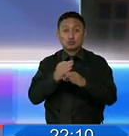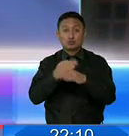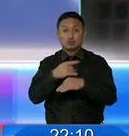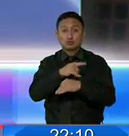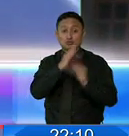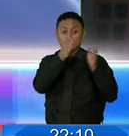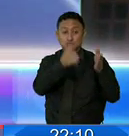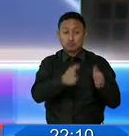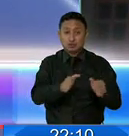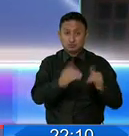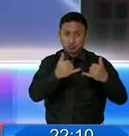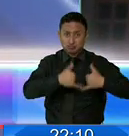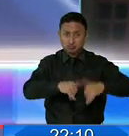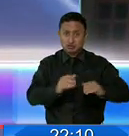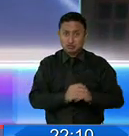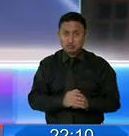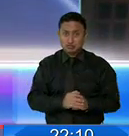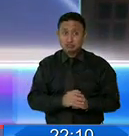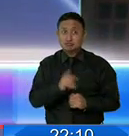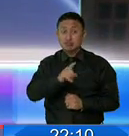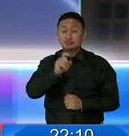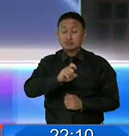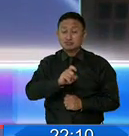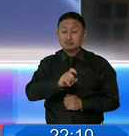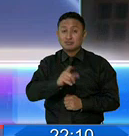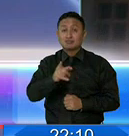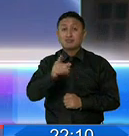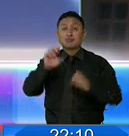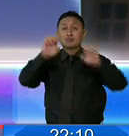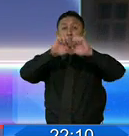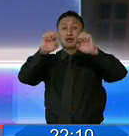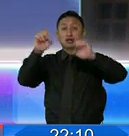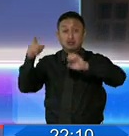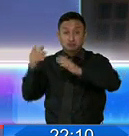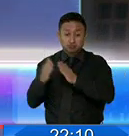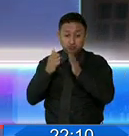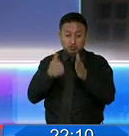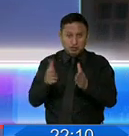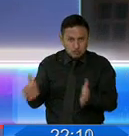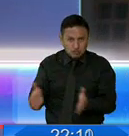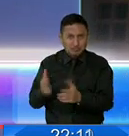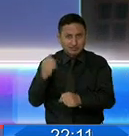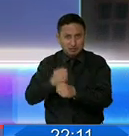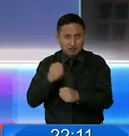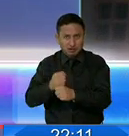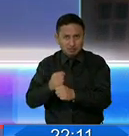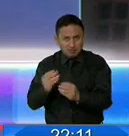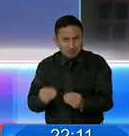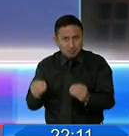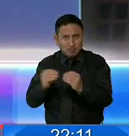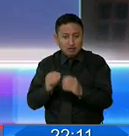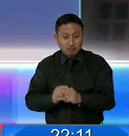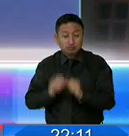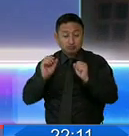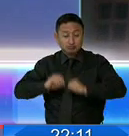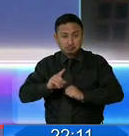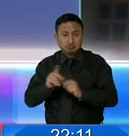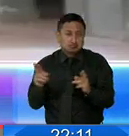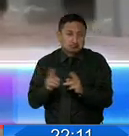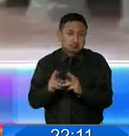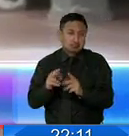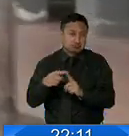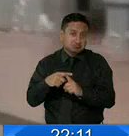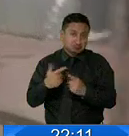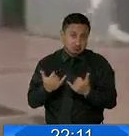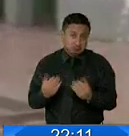los cementerios. Les hemos instado a las funerarias a hacer su trabajo. Estaban haciendo un trabajo reducido a la mitad.